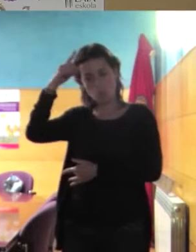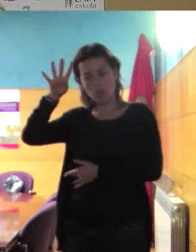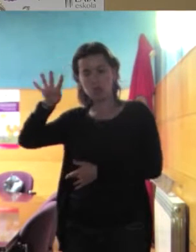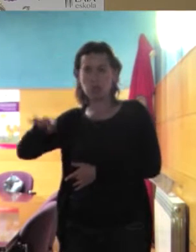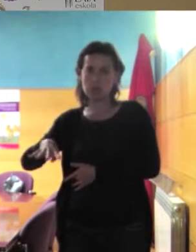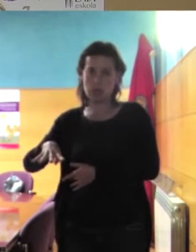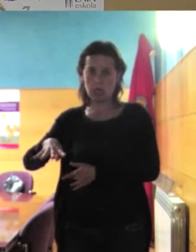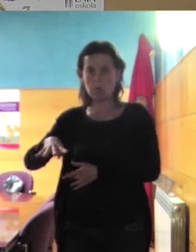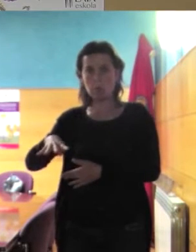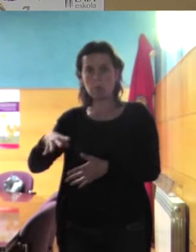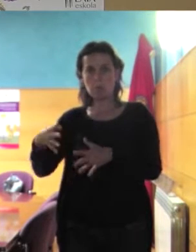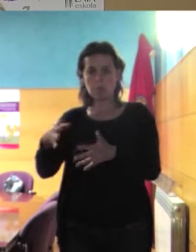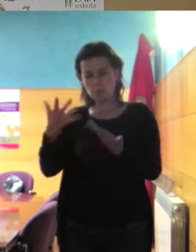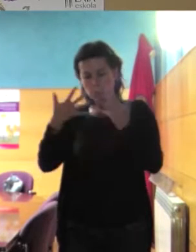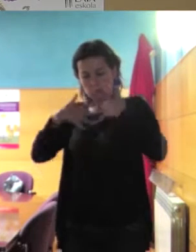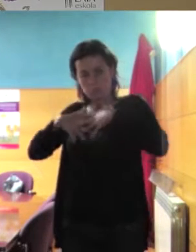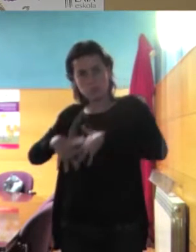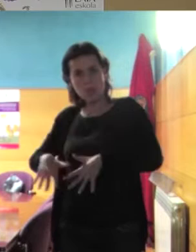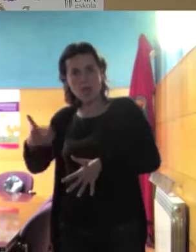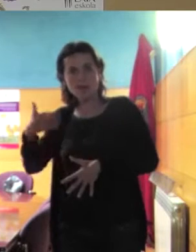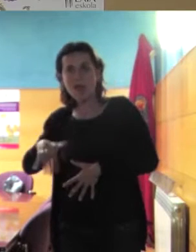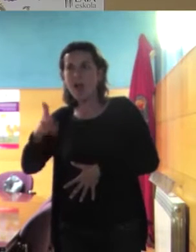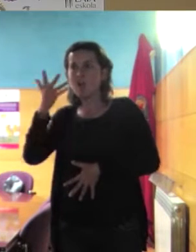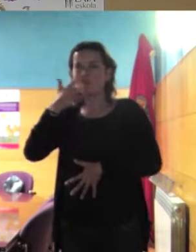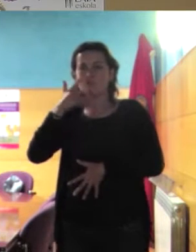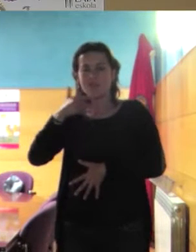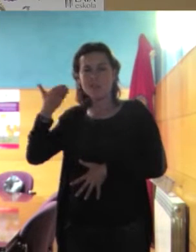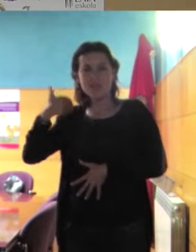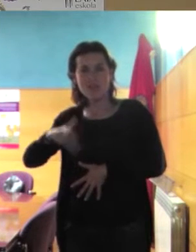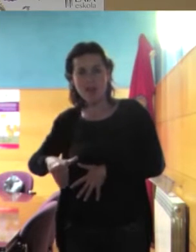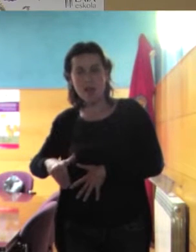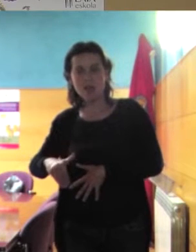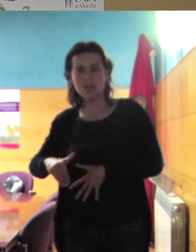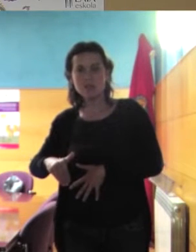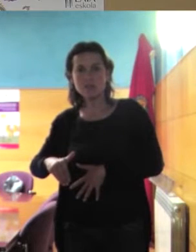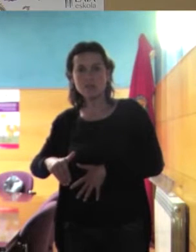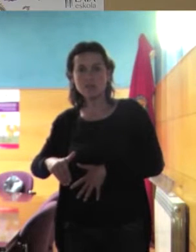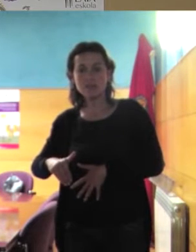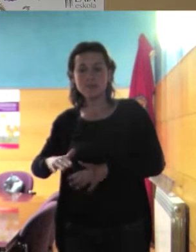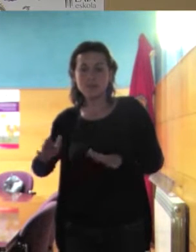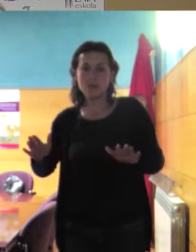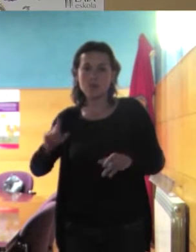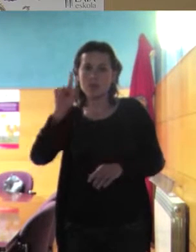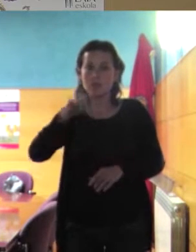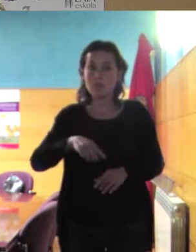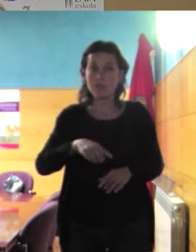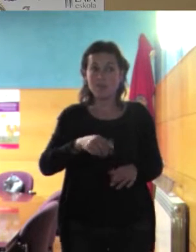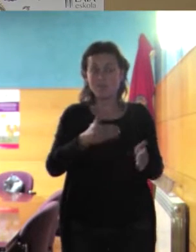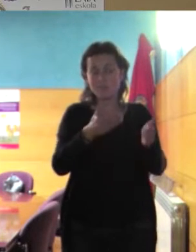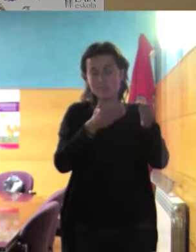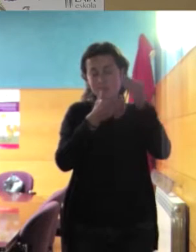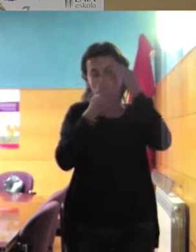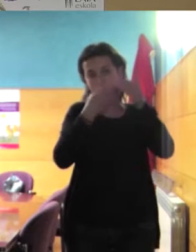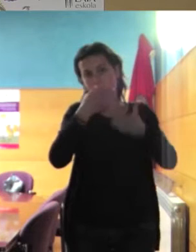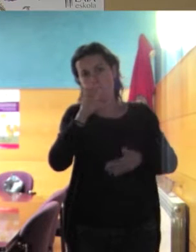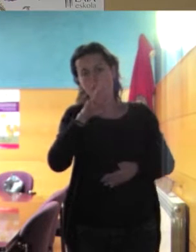completamente asimilada y conocida pero que al mismo tiempo pues habla en bereber como su